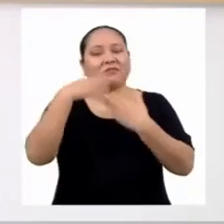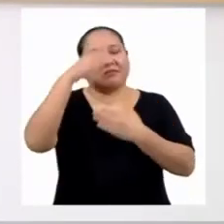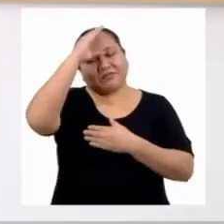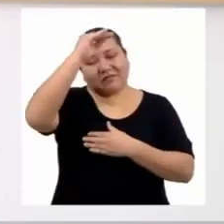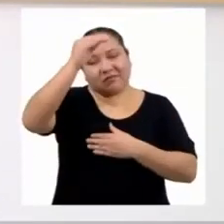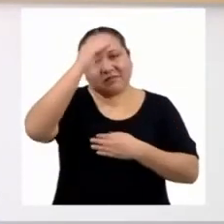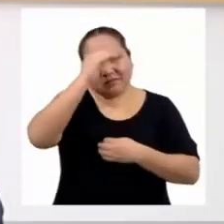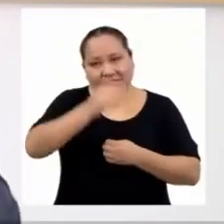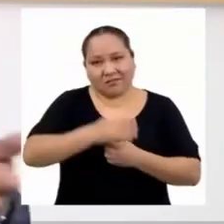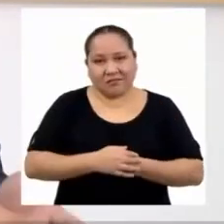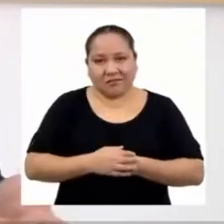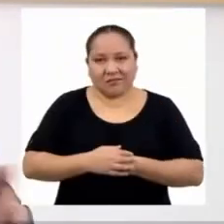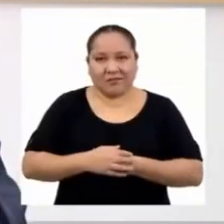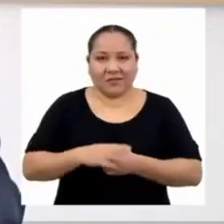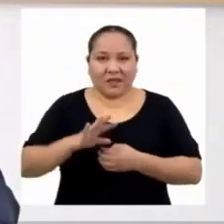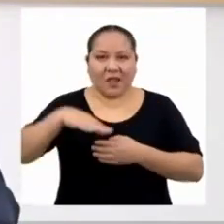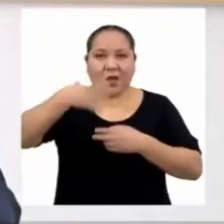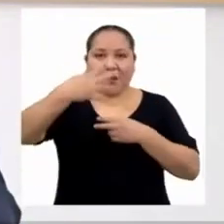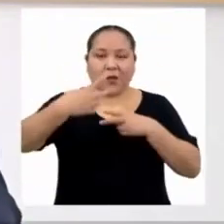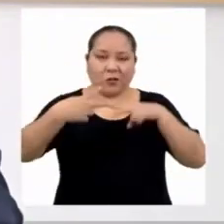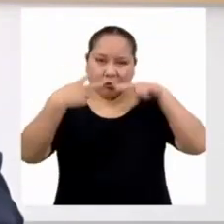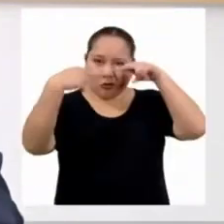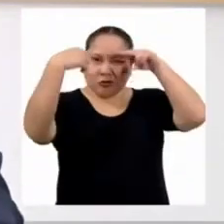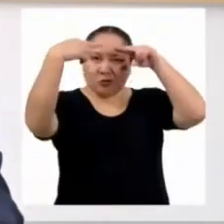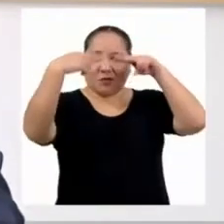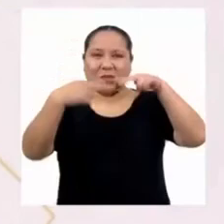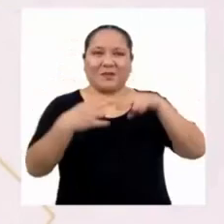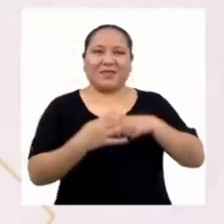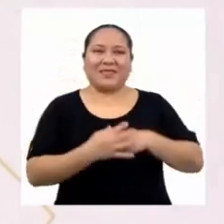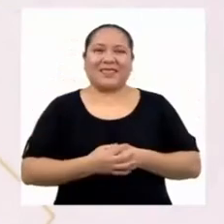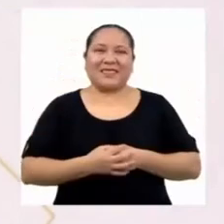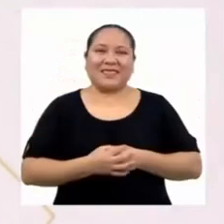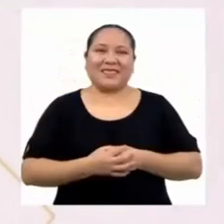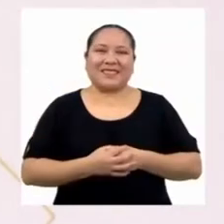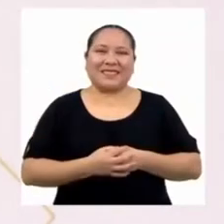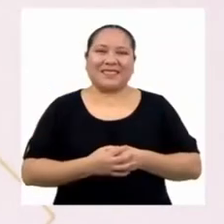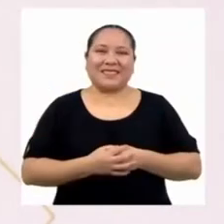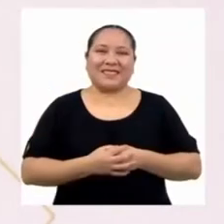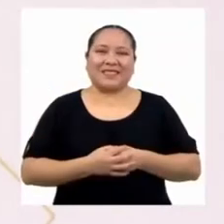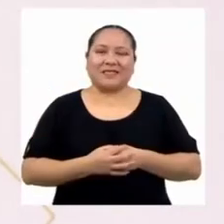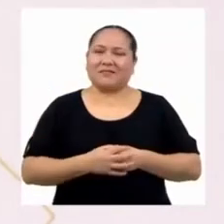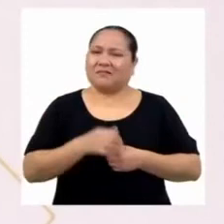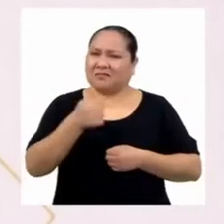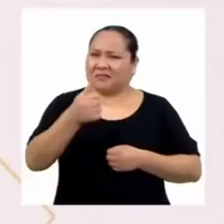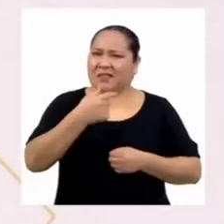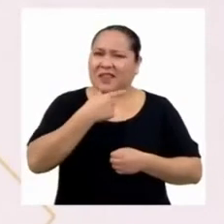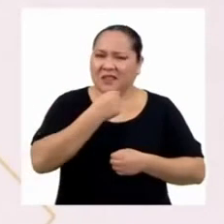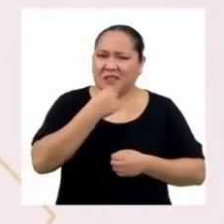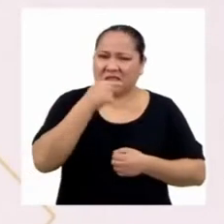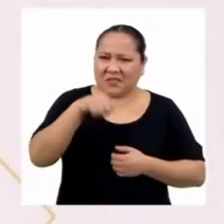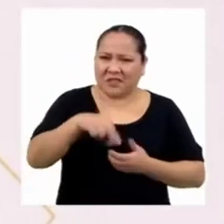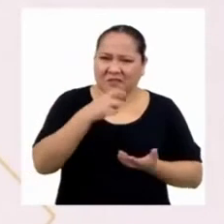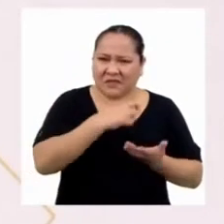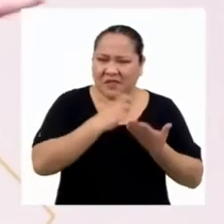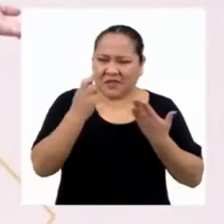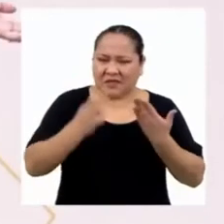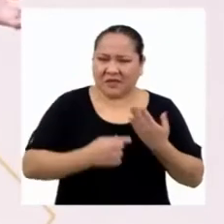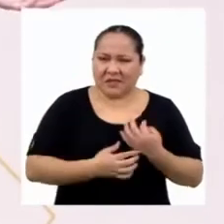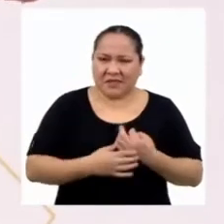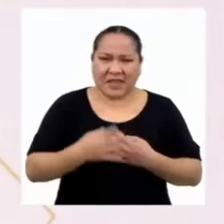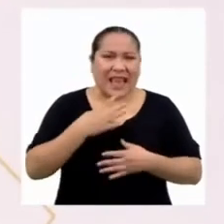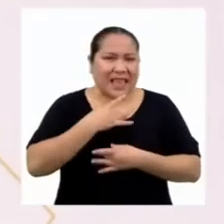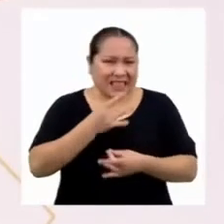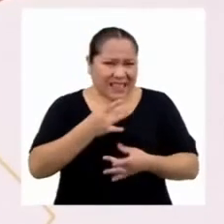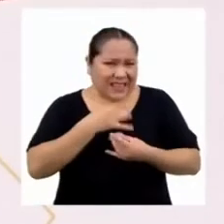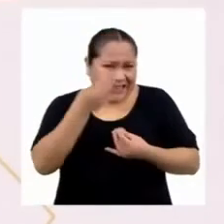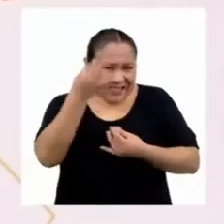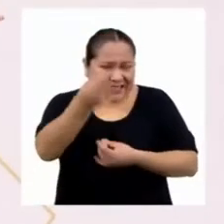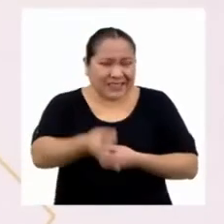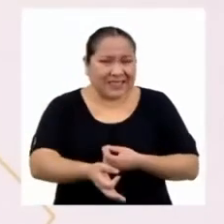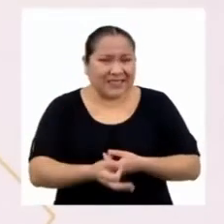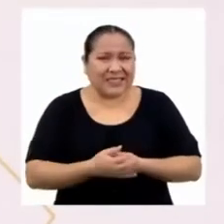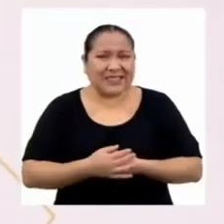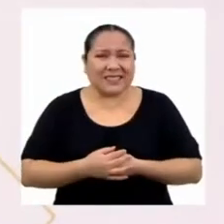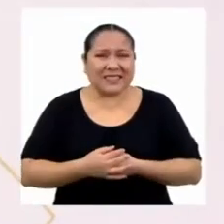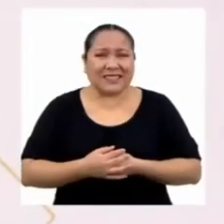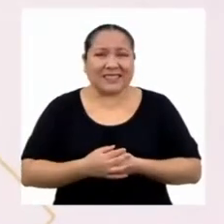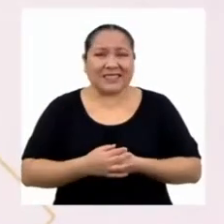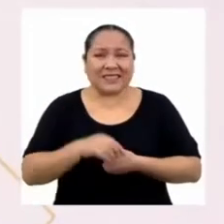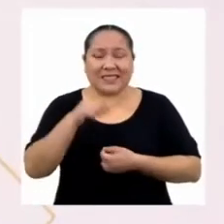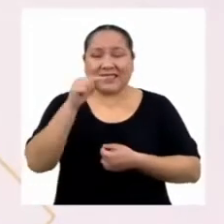chicas y chicos. Hasta la próxima. ¿Y qué les pareció el programa de hoy? Muy interesante, ¿no es cierto?